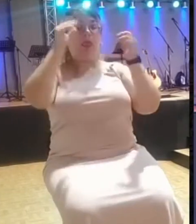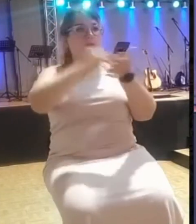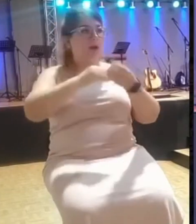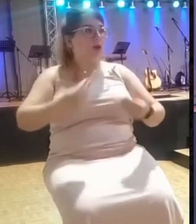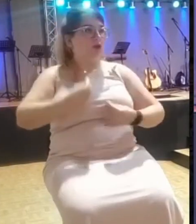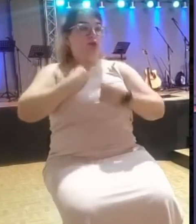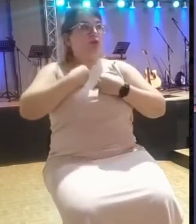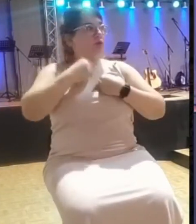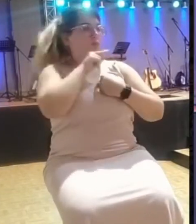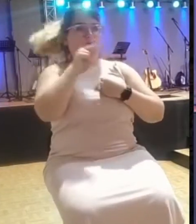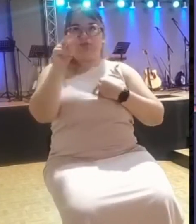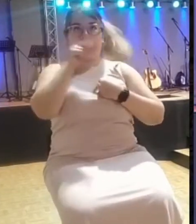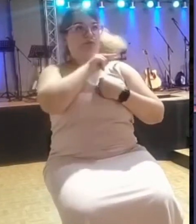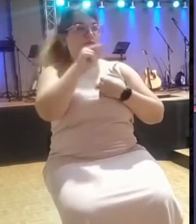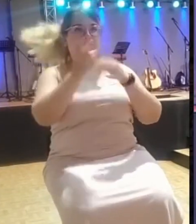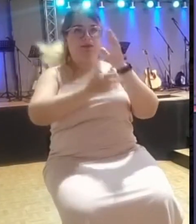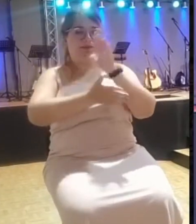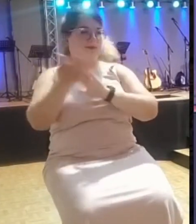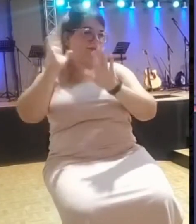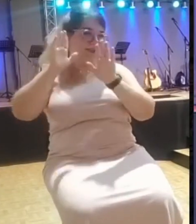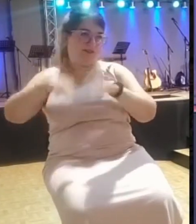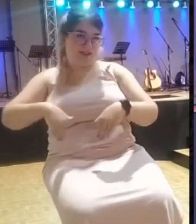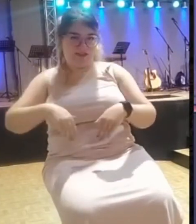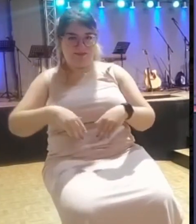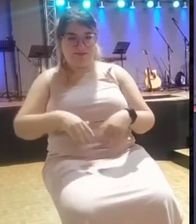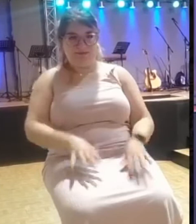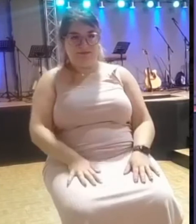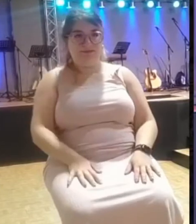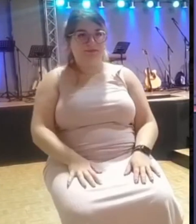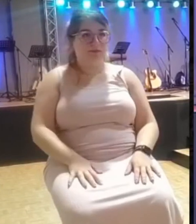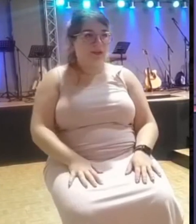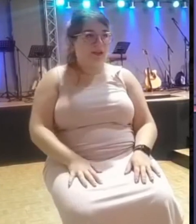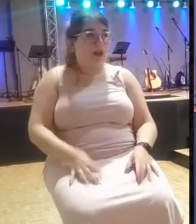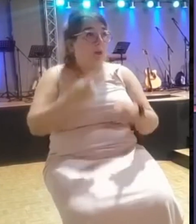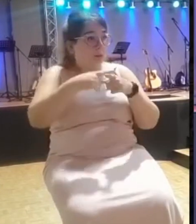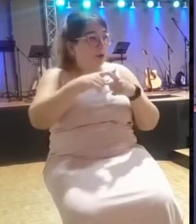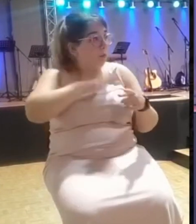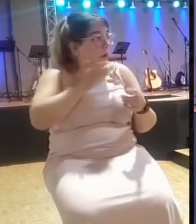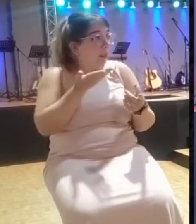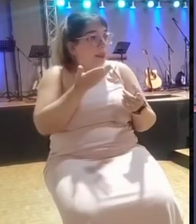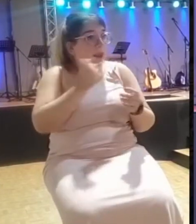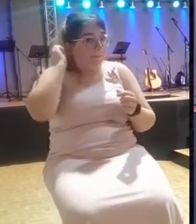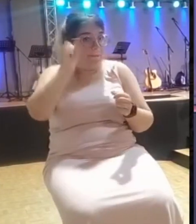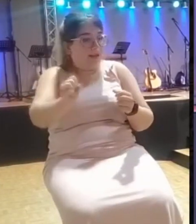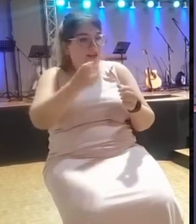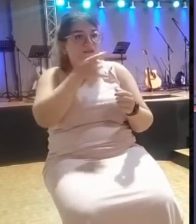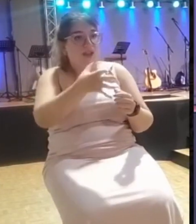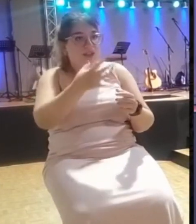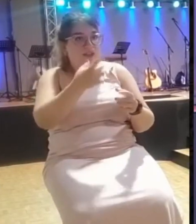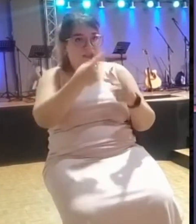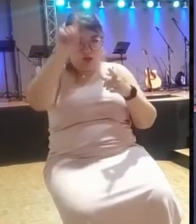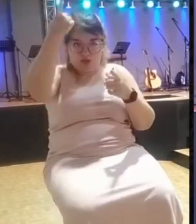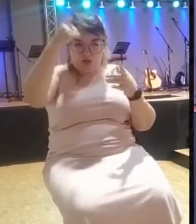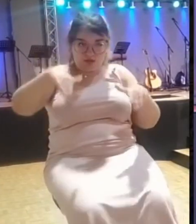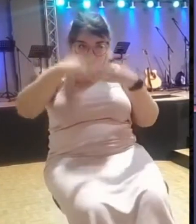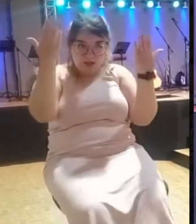de que no les había pasado nada. No les habían hecho nada porque podían haberlo matado. Fíjate de qué manera Dios lo libró. ¿Sabes que cuando,